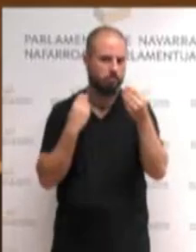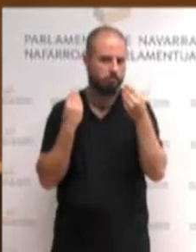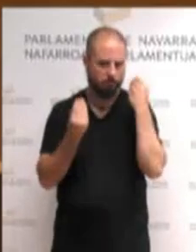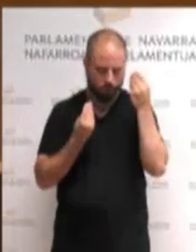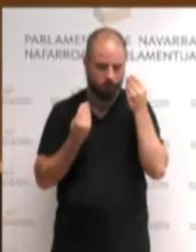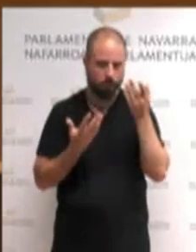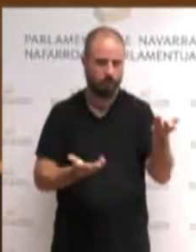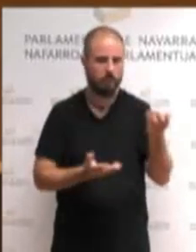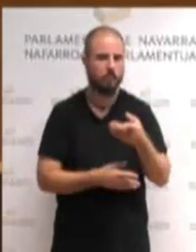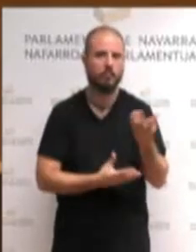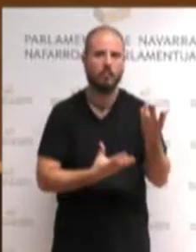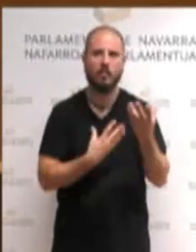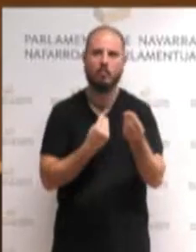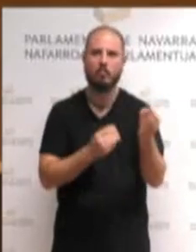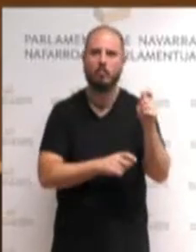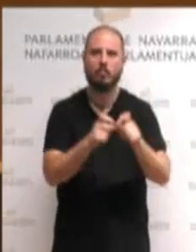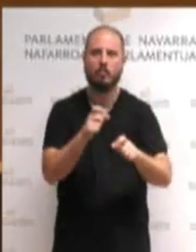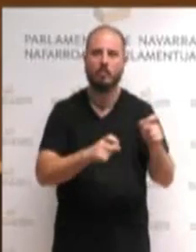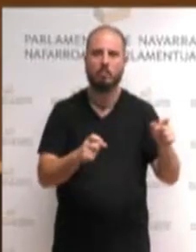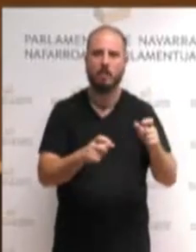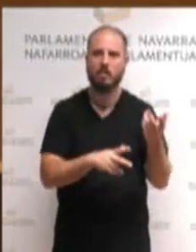erregokat sustentara disposeetat